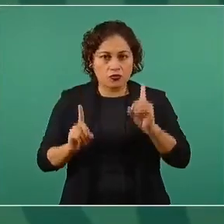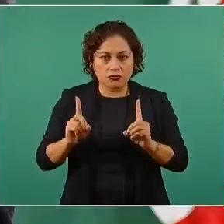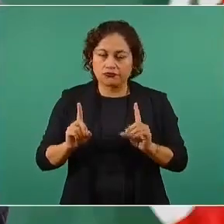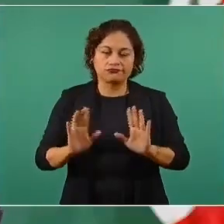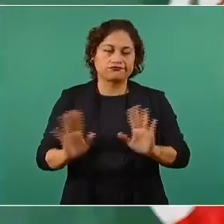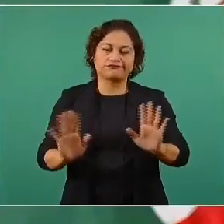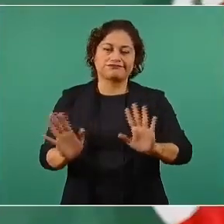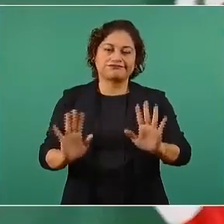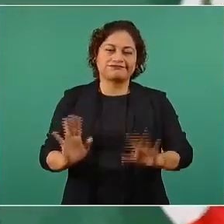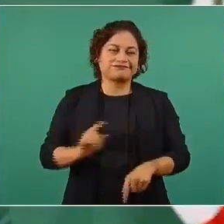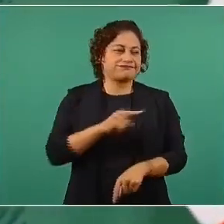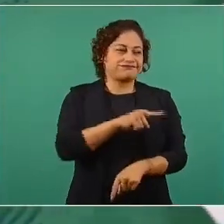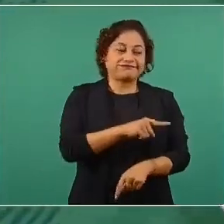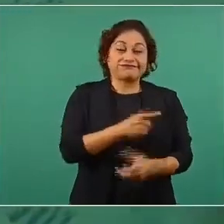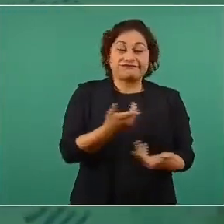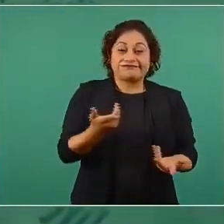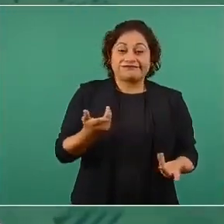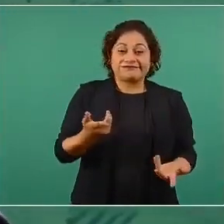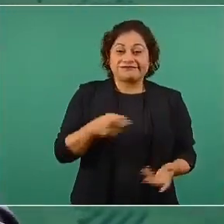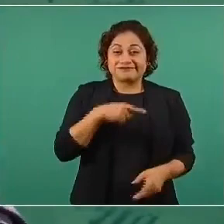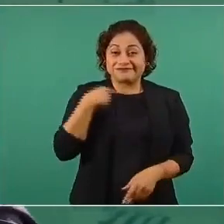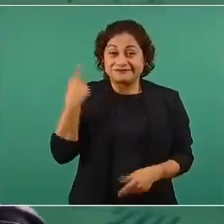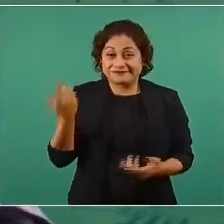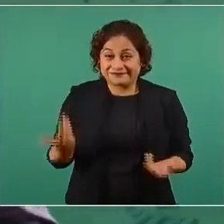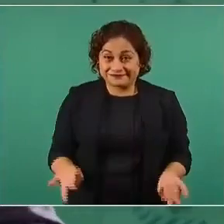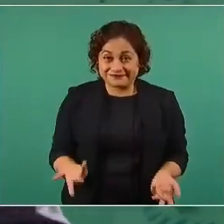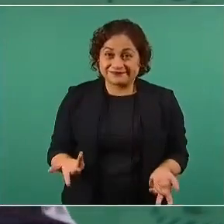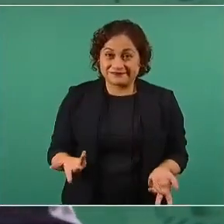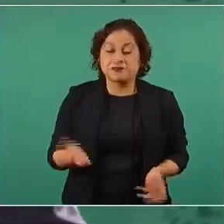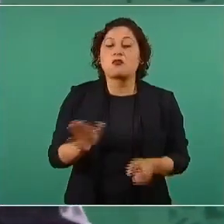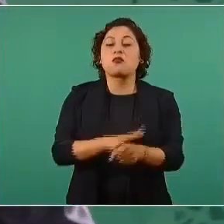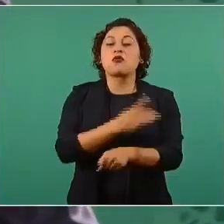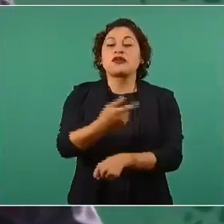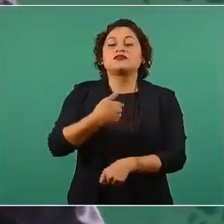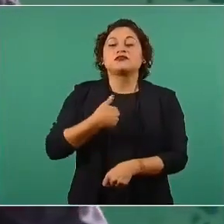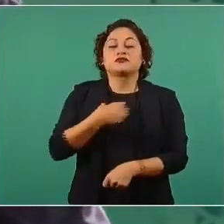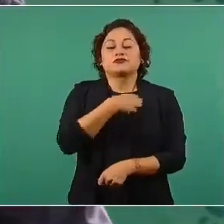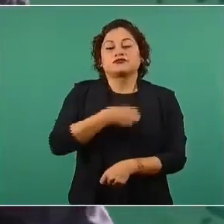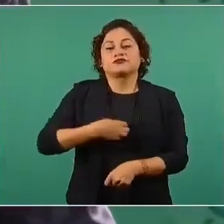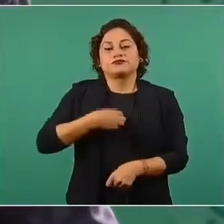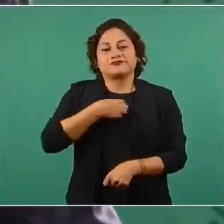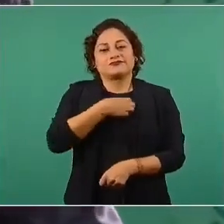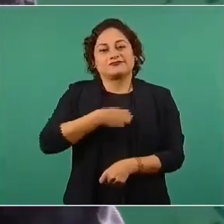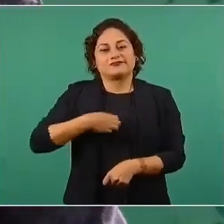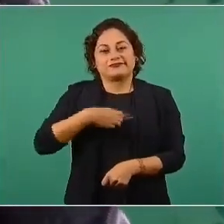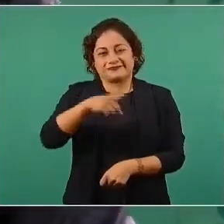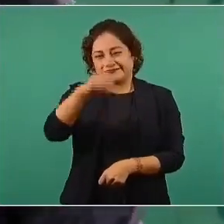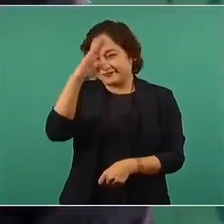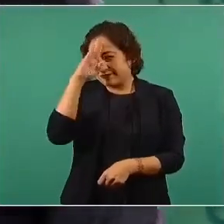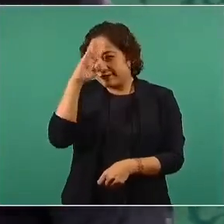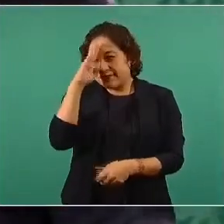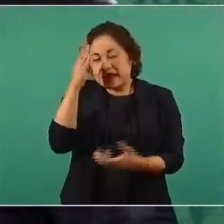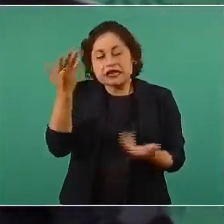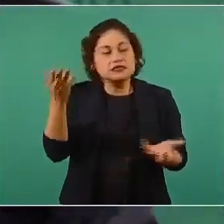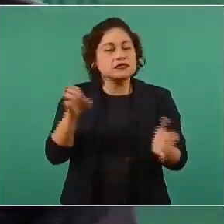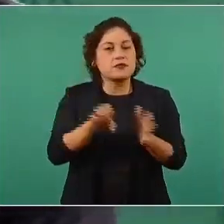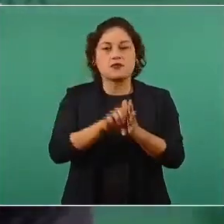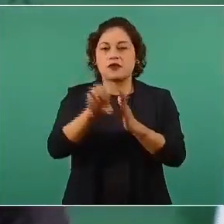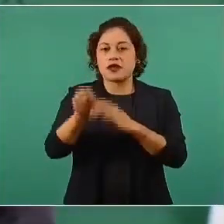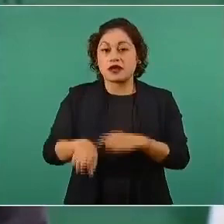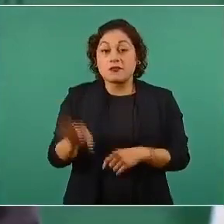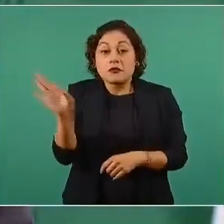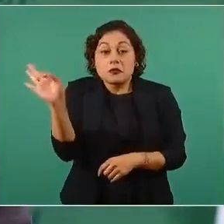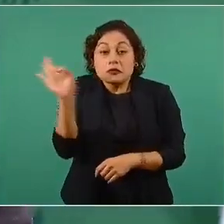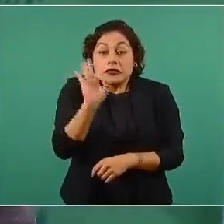Pero estoy contento. Porque imagínense si nos hubiesen derrotado